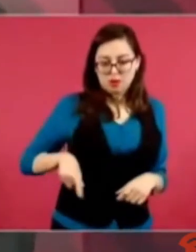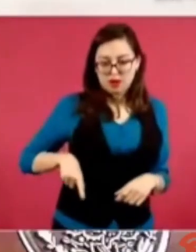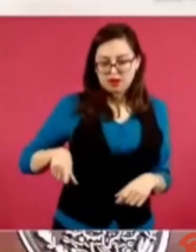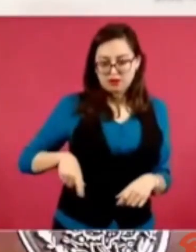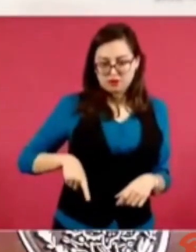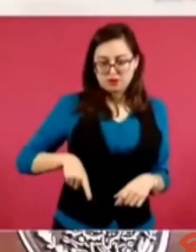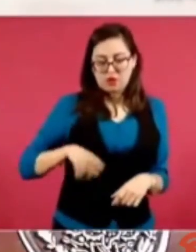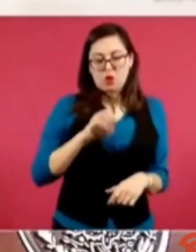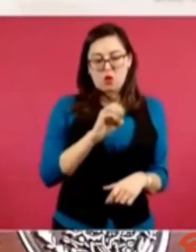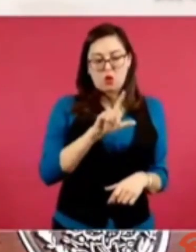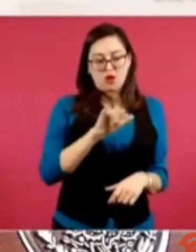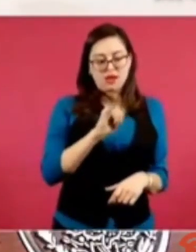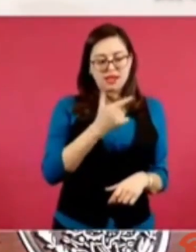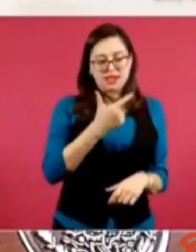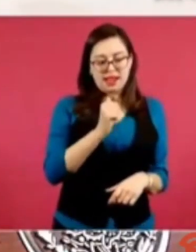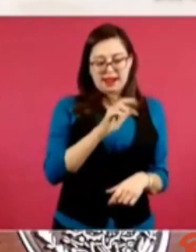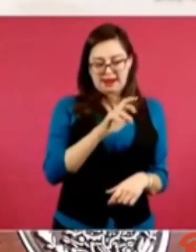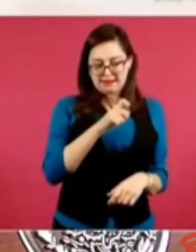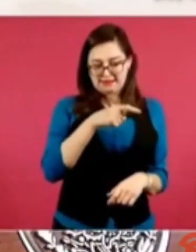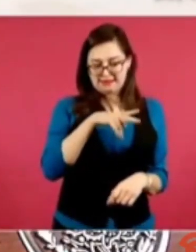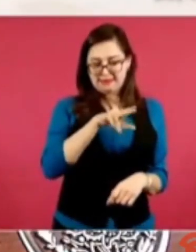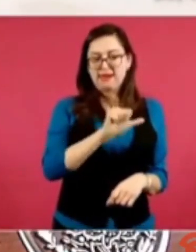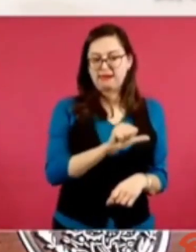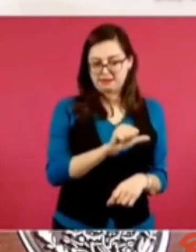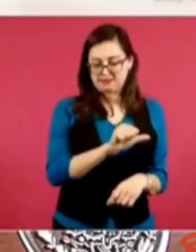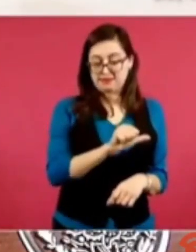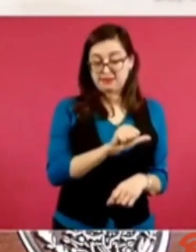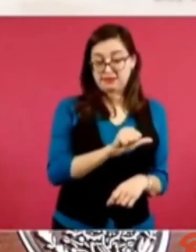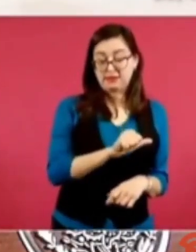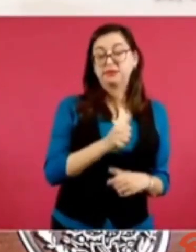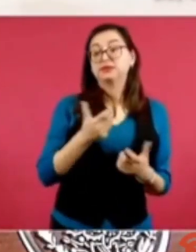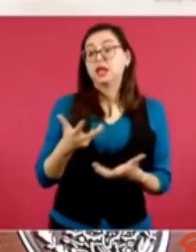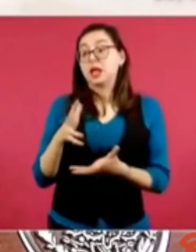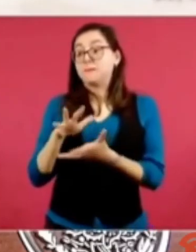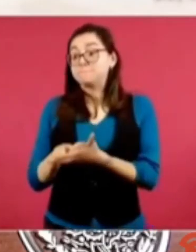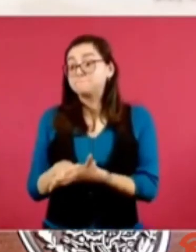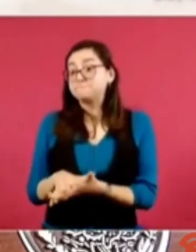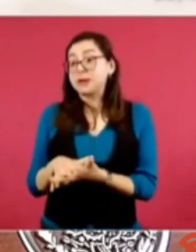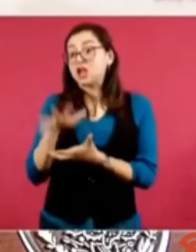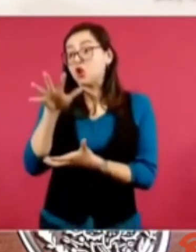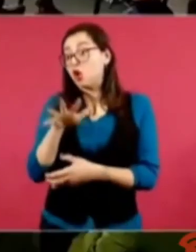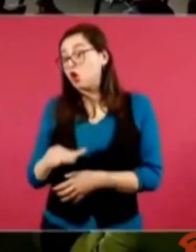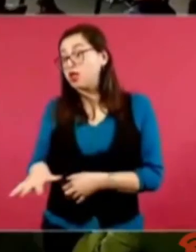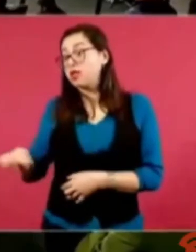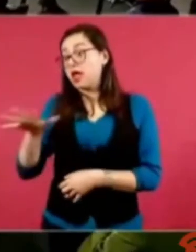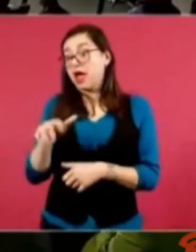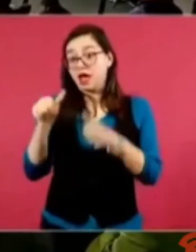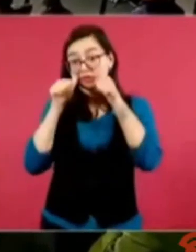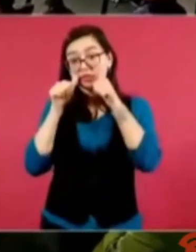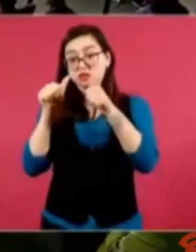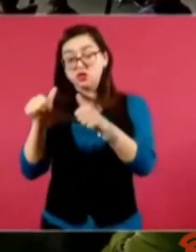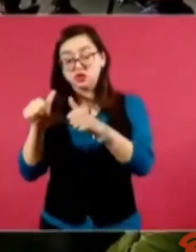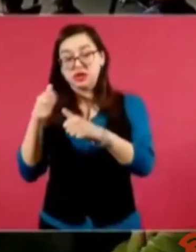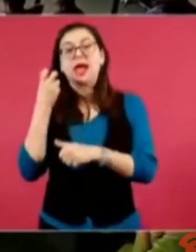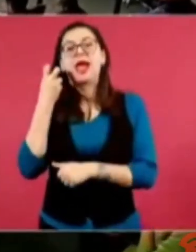La democracia es el gobierno del pueblo, según la definición aristotélica.